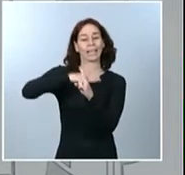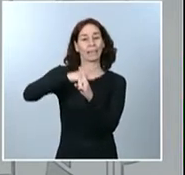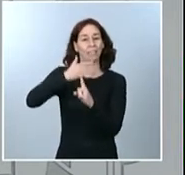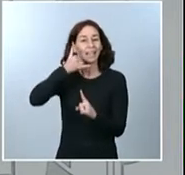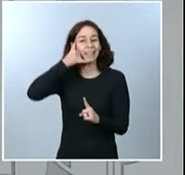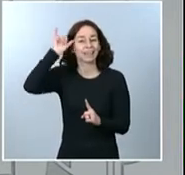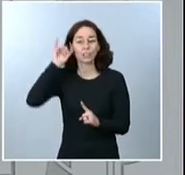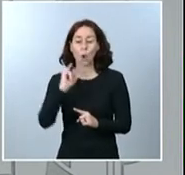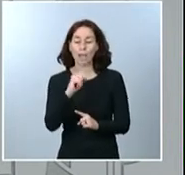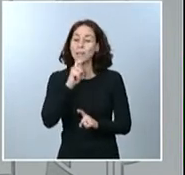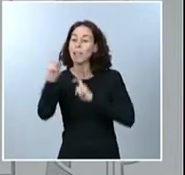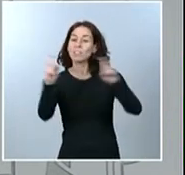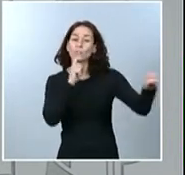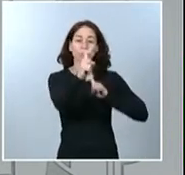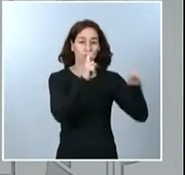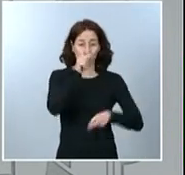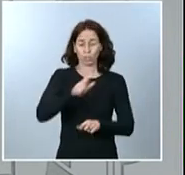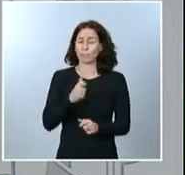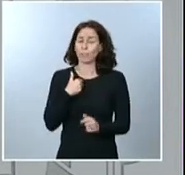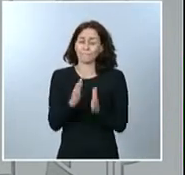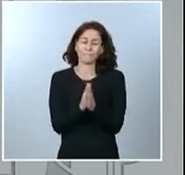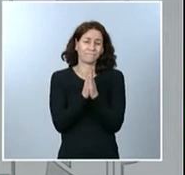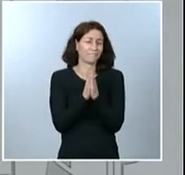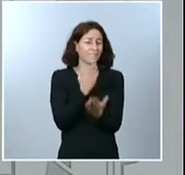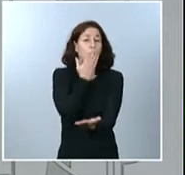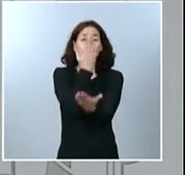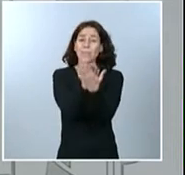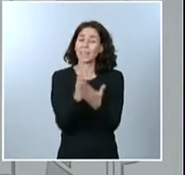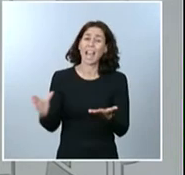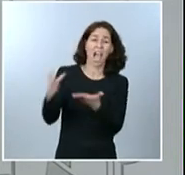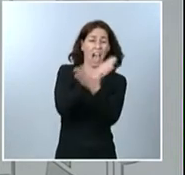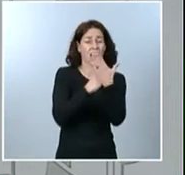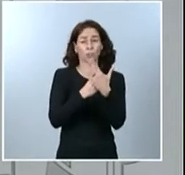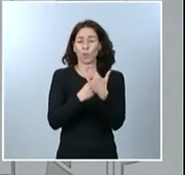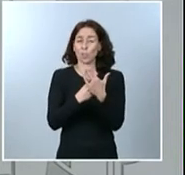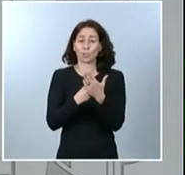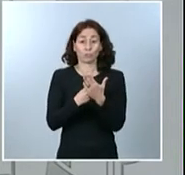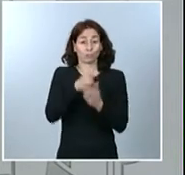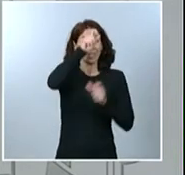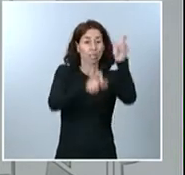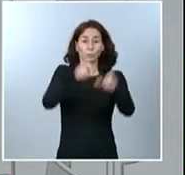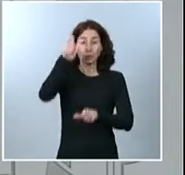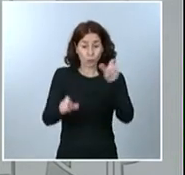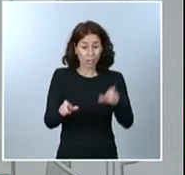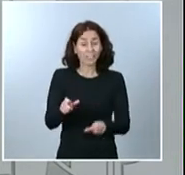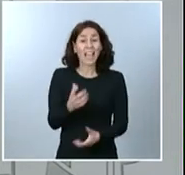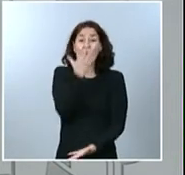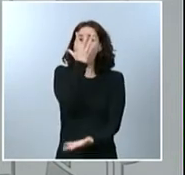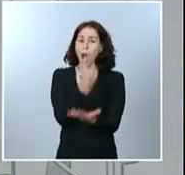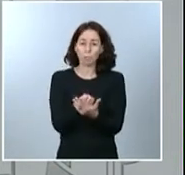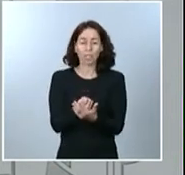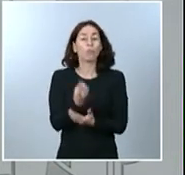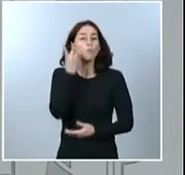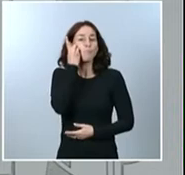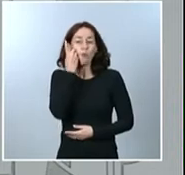En este sentido, me gustaría pedir encarecidamente a todos los ciudadanos y ciudadanas que se descarguen esta aplicación en su móvil y hagan uso de él.